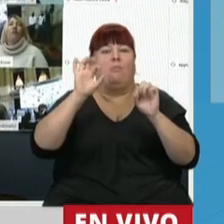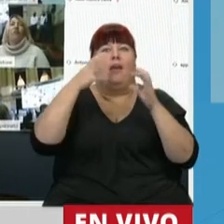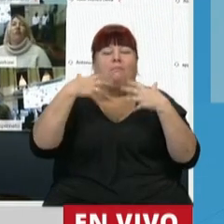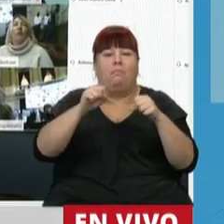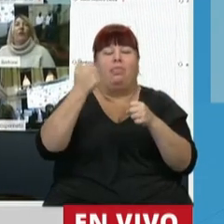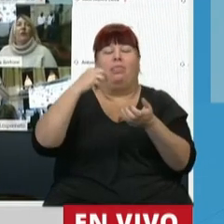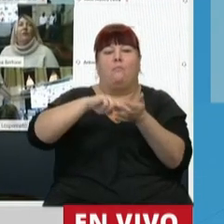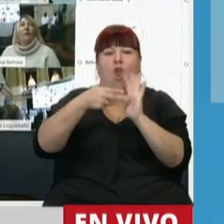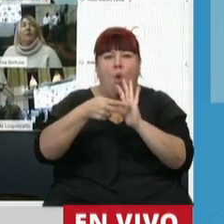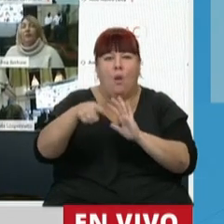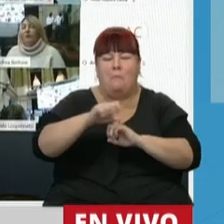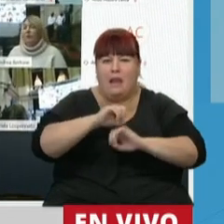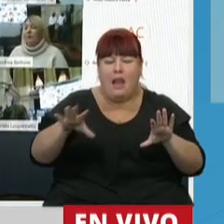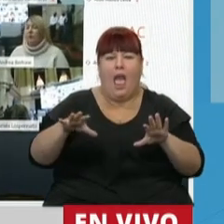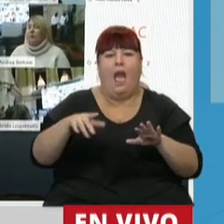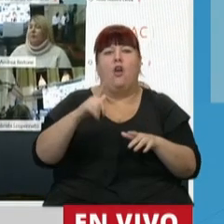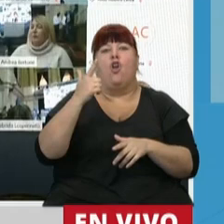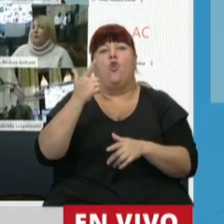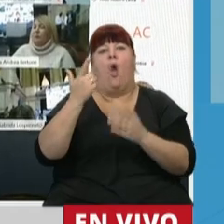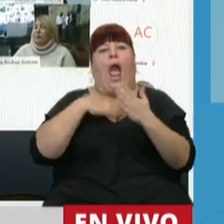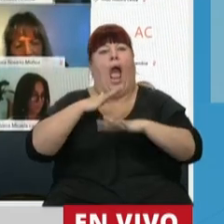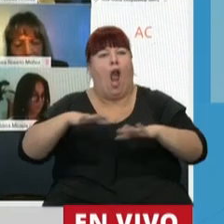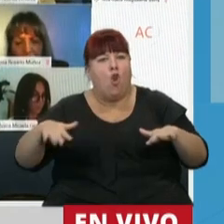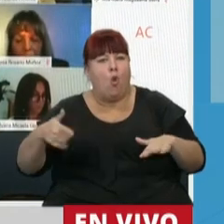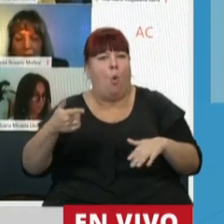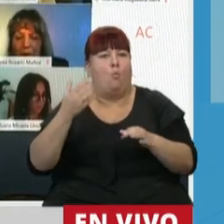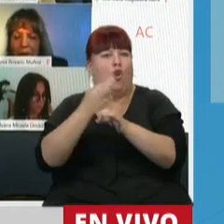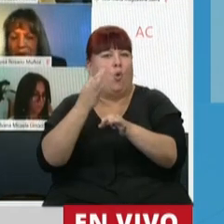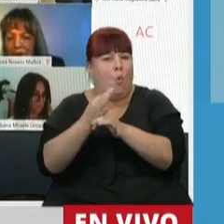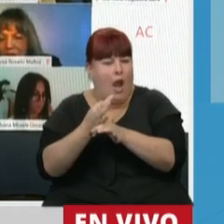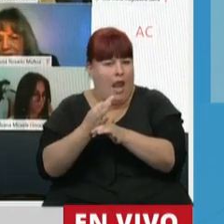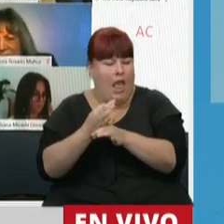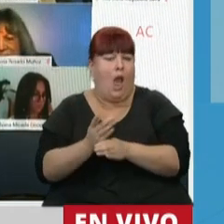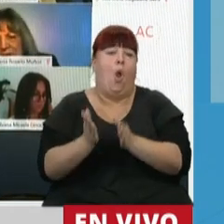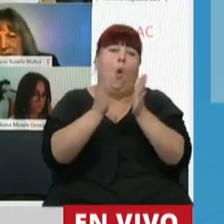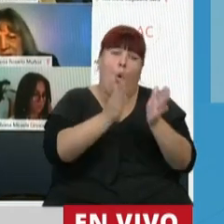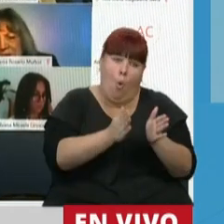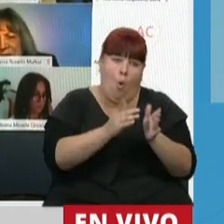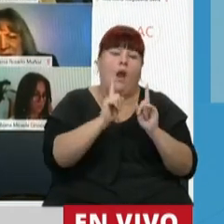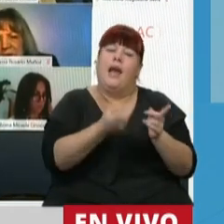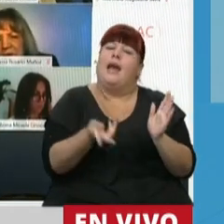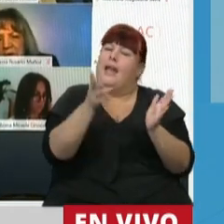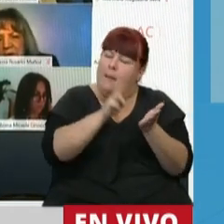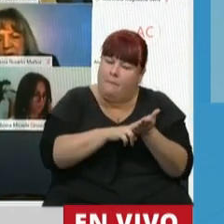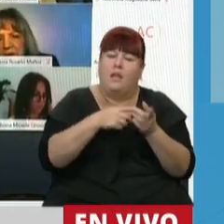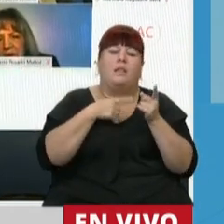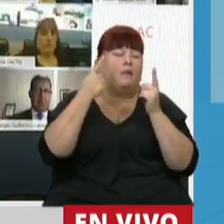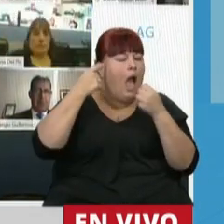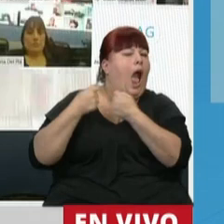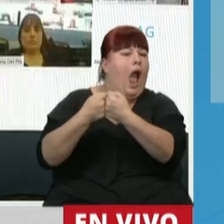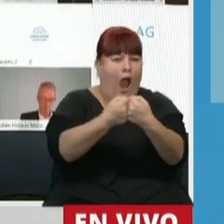crisis y la ausencia de estudiantes en las escuelas. Por un lado ratificamos y todos